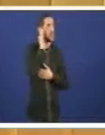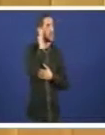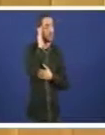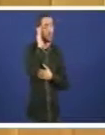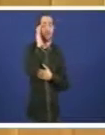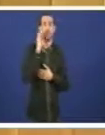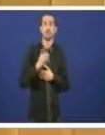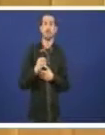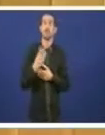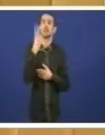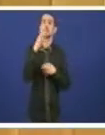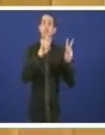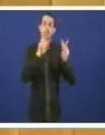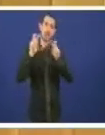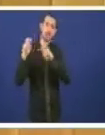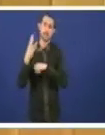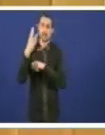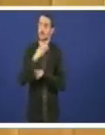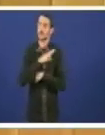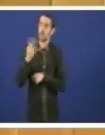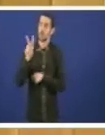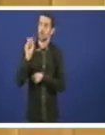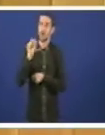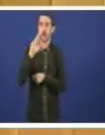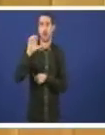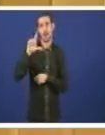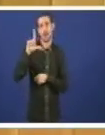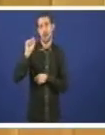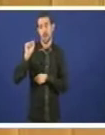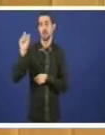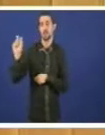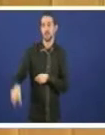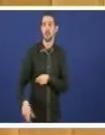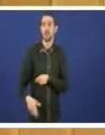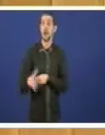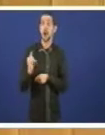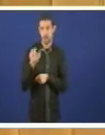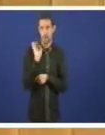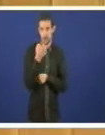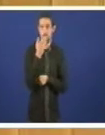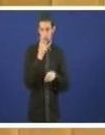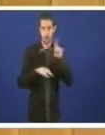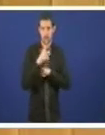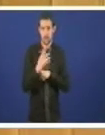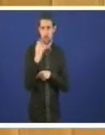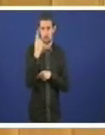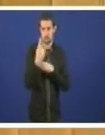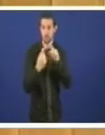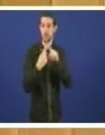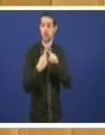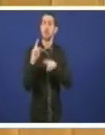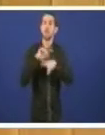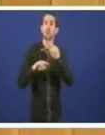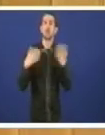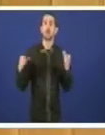tres cuestións señor Varela efectivamente hai un problema pero o problema é que o Partido Popular